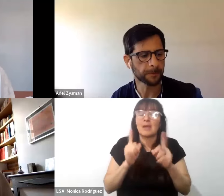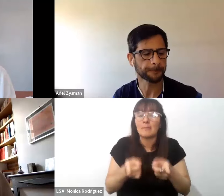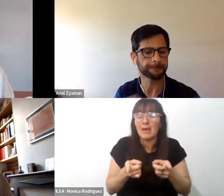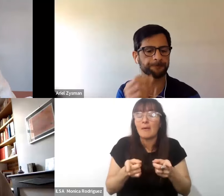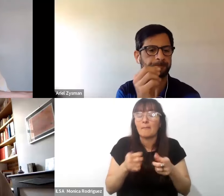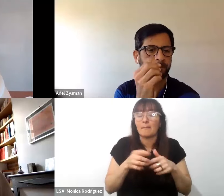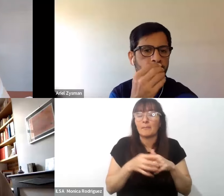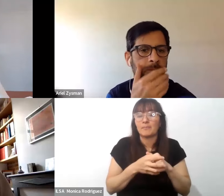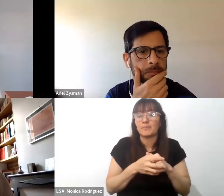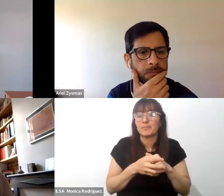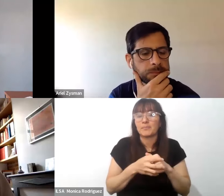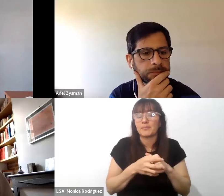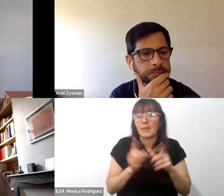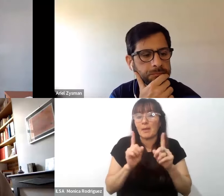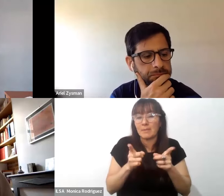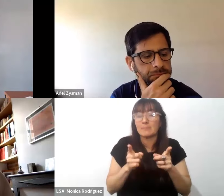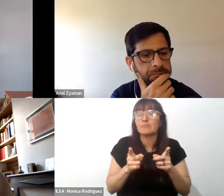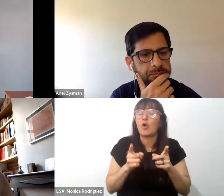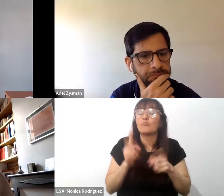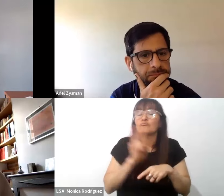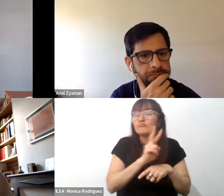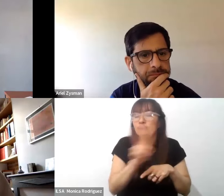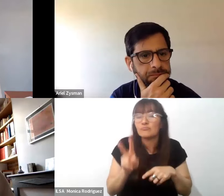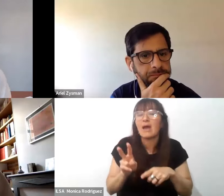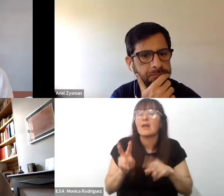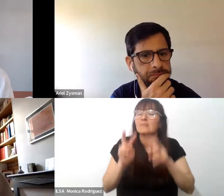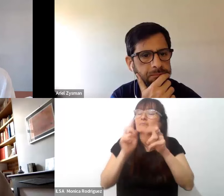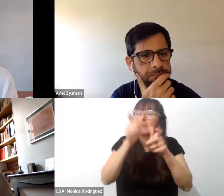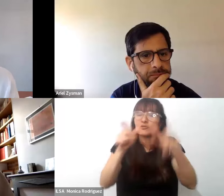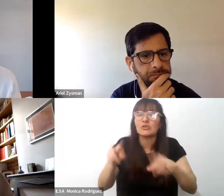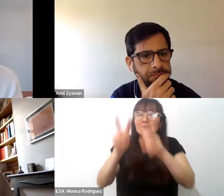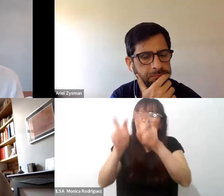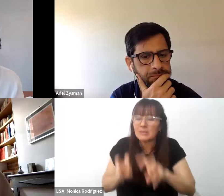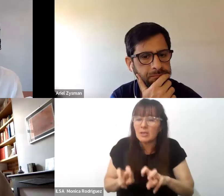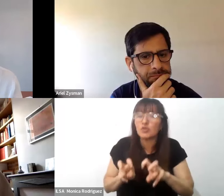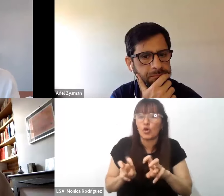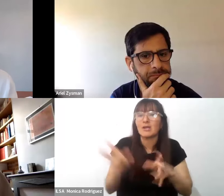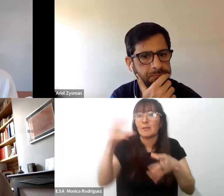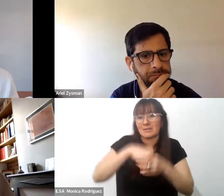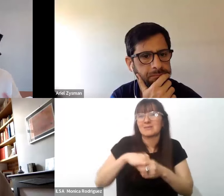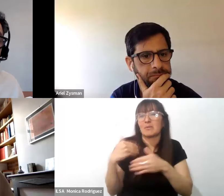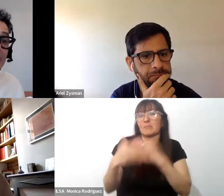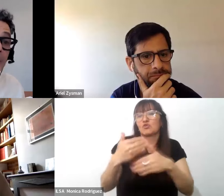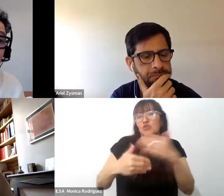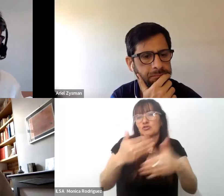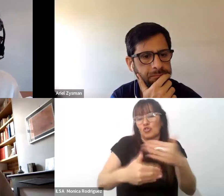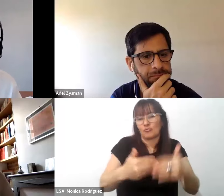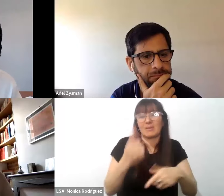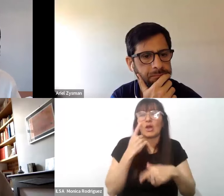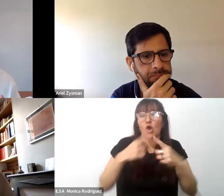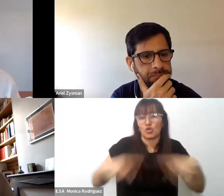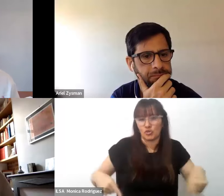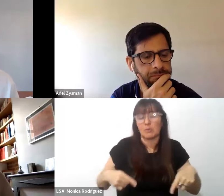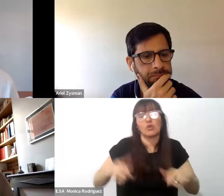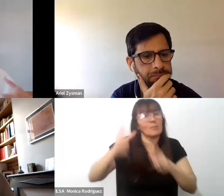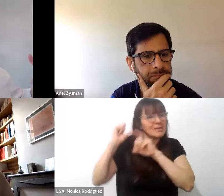de los investigadores y los formadores que coparticipan en ese proceso de producción de saber hay algunas experiencias muy